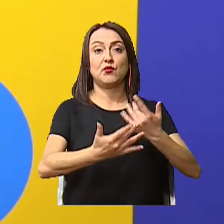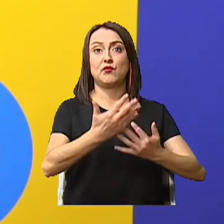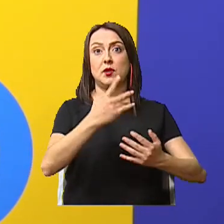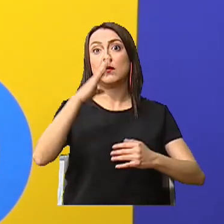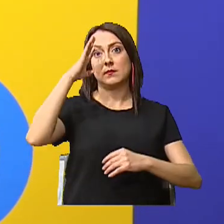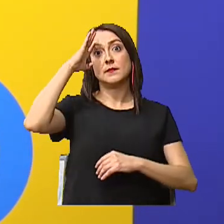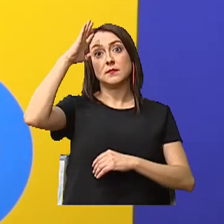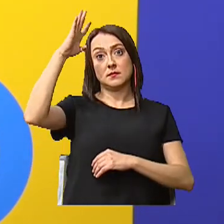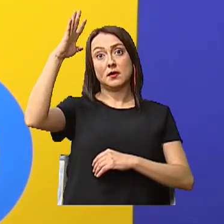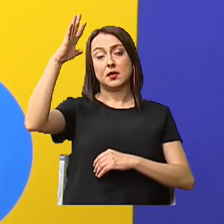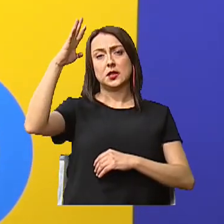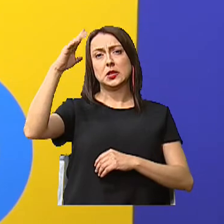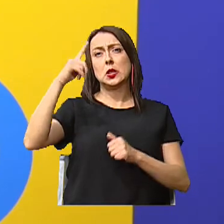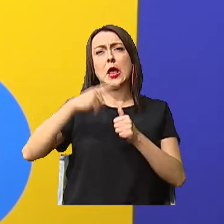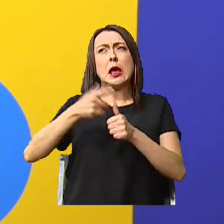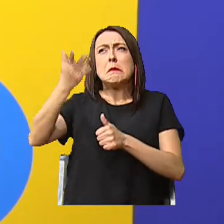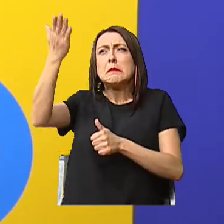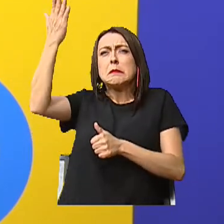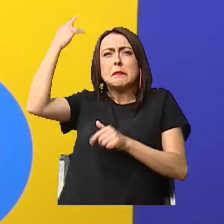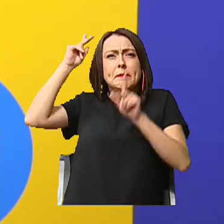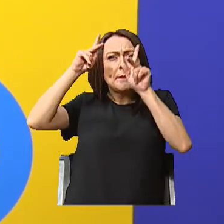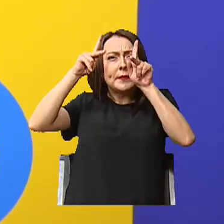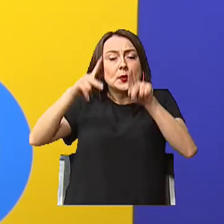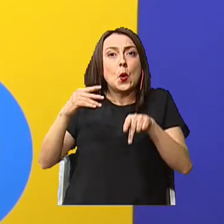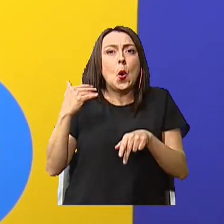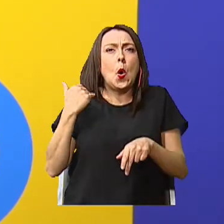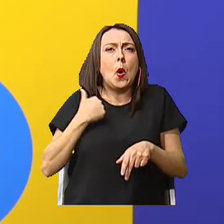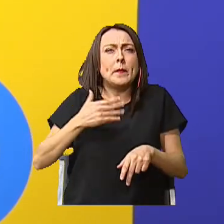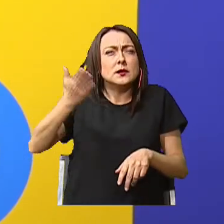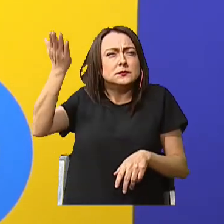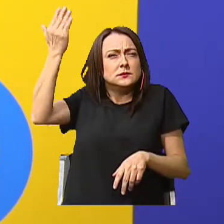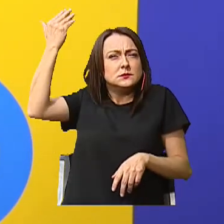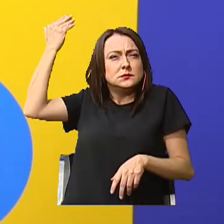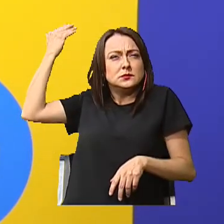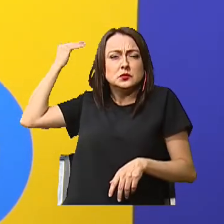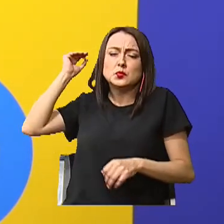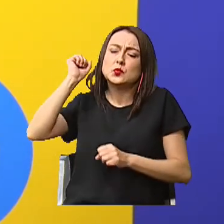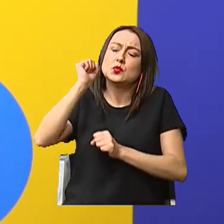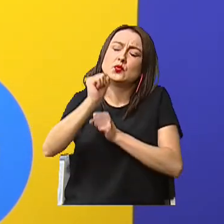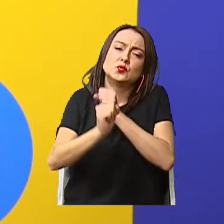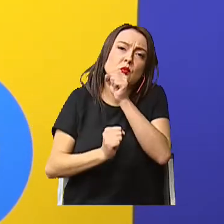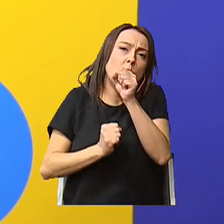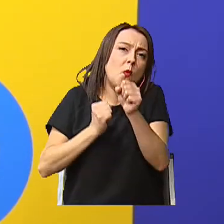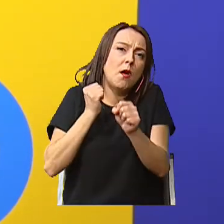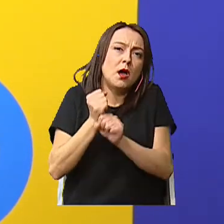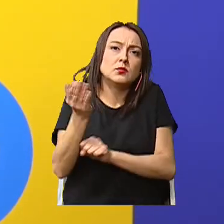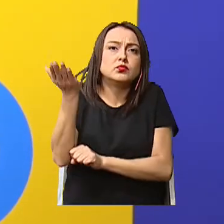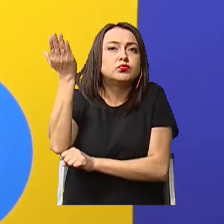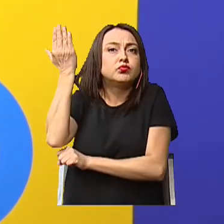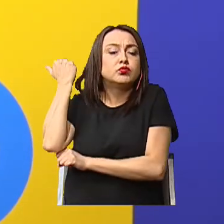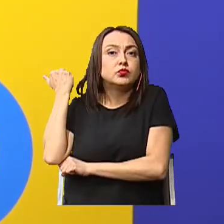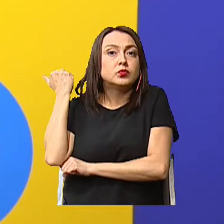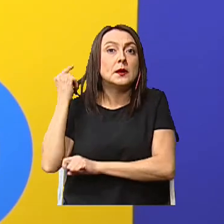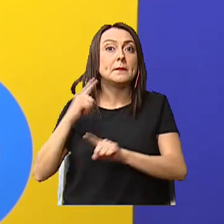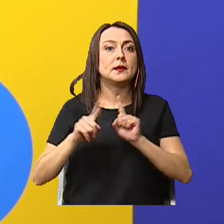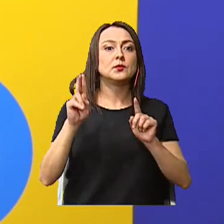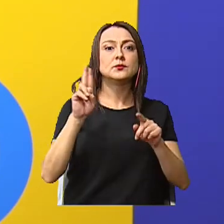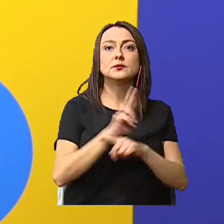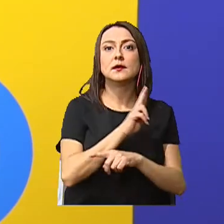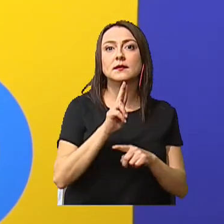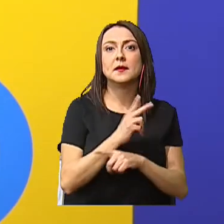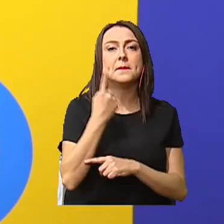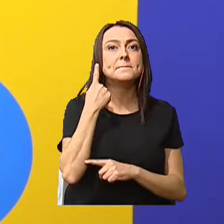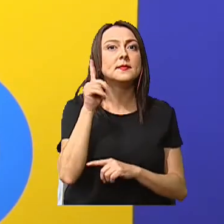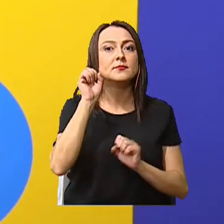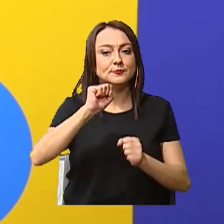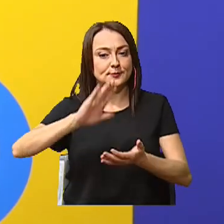invento de los primitivos De los hombres primitivos Hace miles de años Que lo utilizaban para